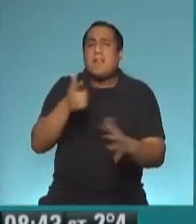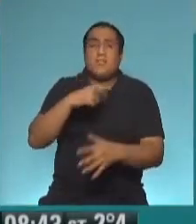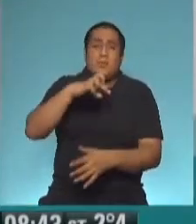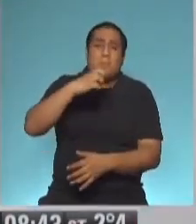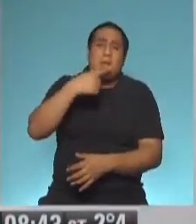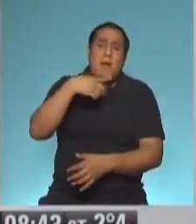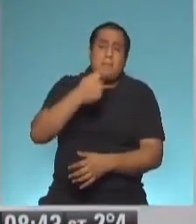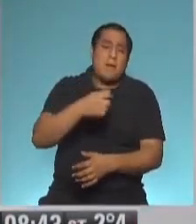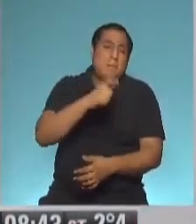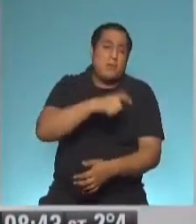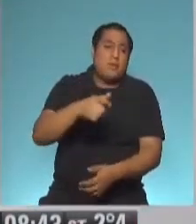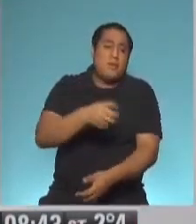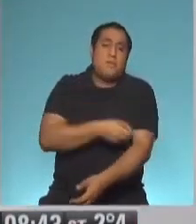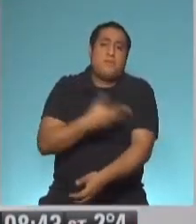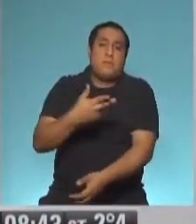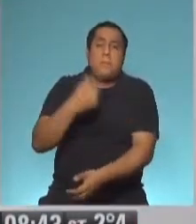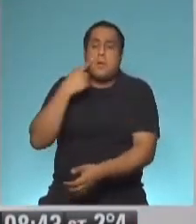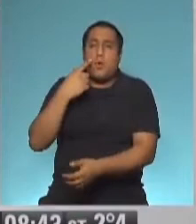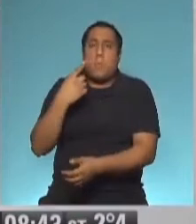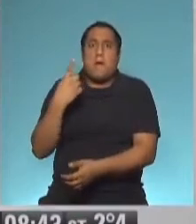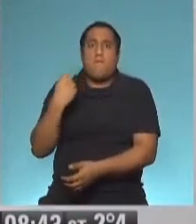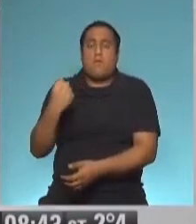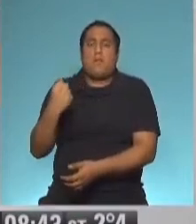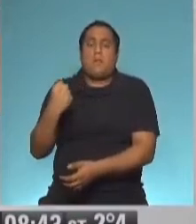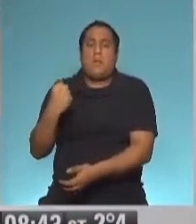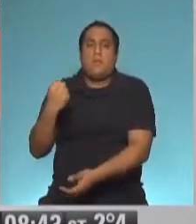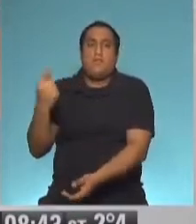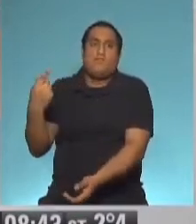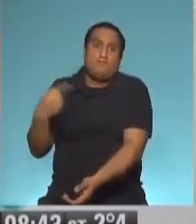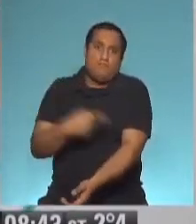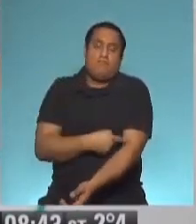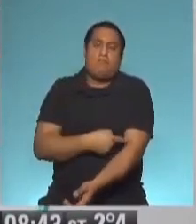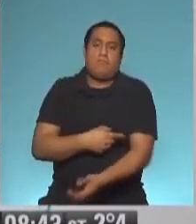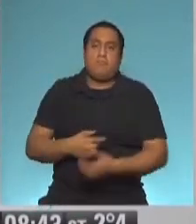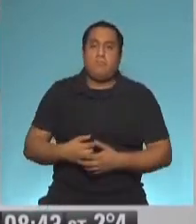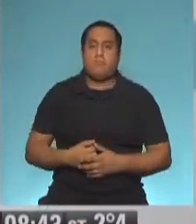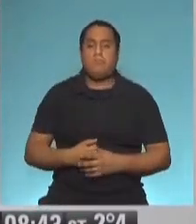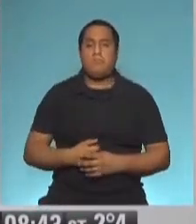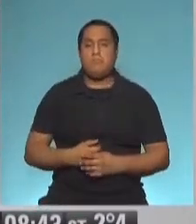plasma de humano pero con una potencia mucho más poderosa, por llamarlo de alguna manera.